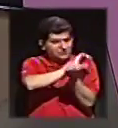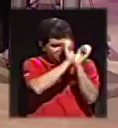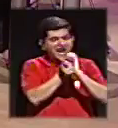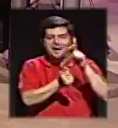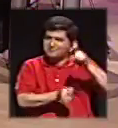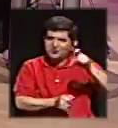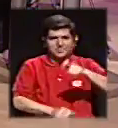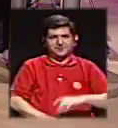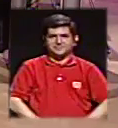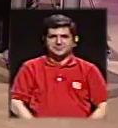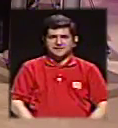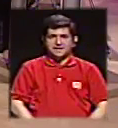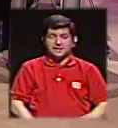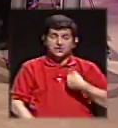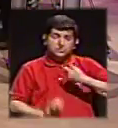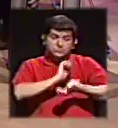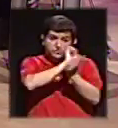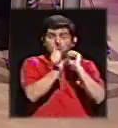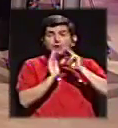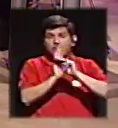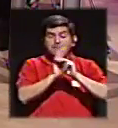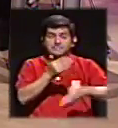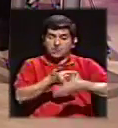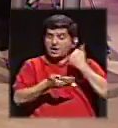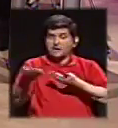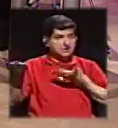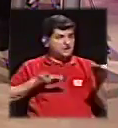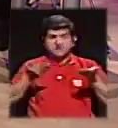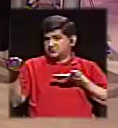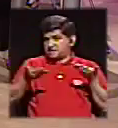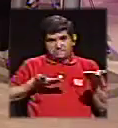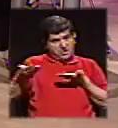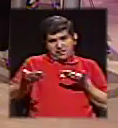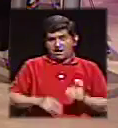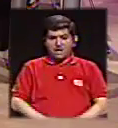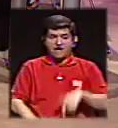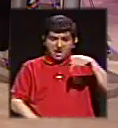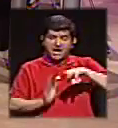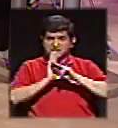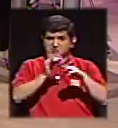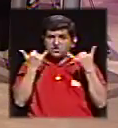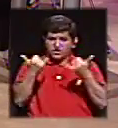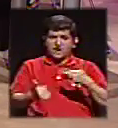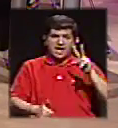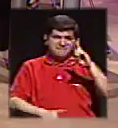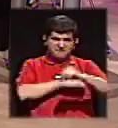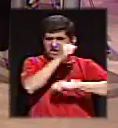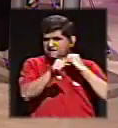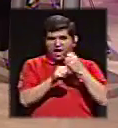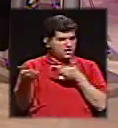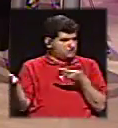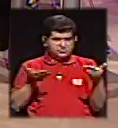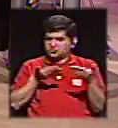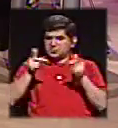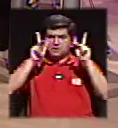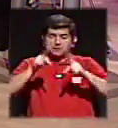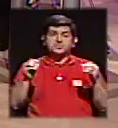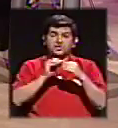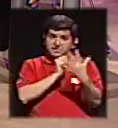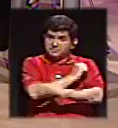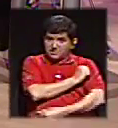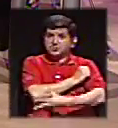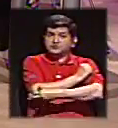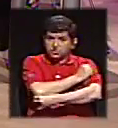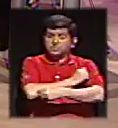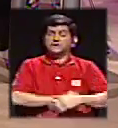cambio modelo. Es decir, si uno cambia el modelo es porque el anterior no sirvió. Este modelo que hemos tenido estos 20 años no ha servido, la gente está más pobre.